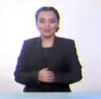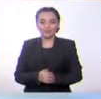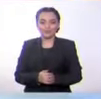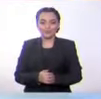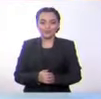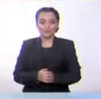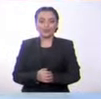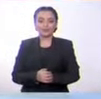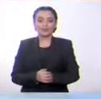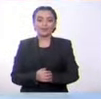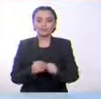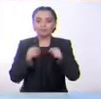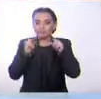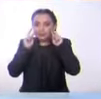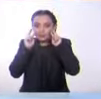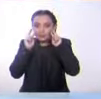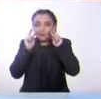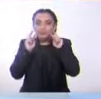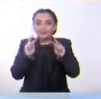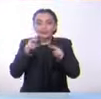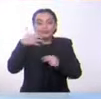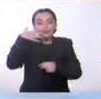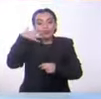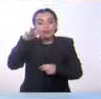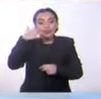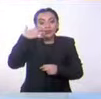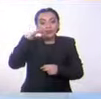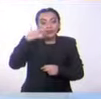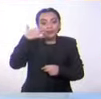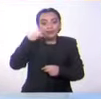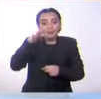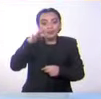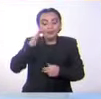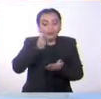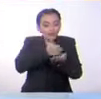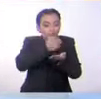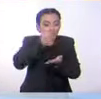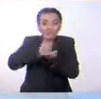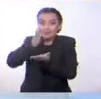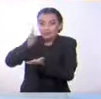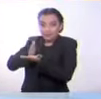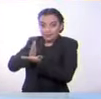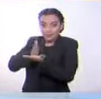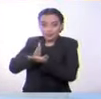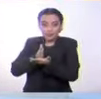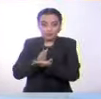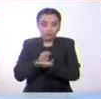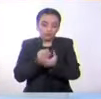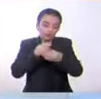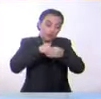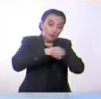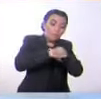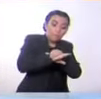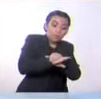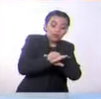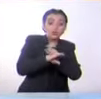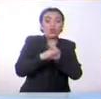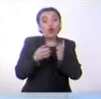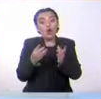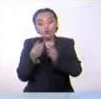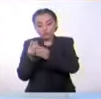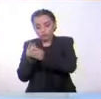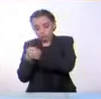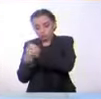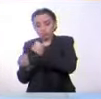Hemos visto muchos ejemplos sobre los animales que son vivíparos y sobre los animales que